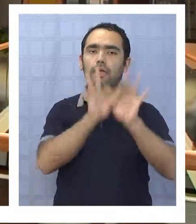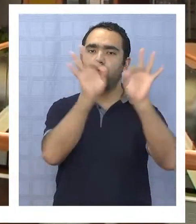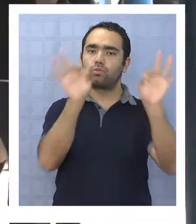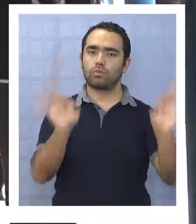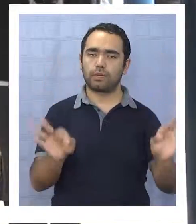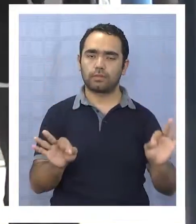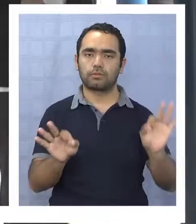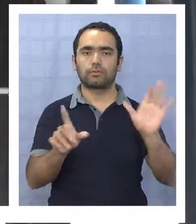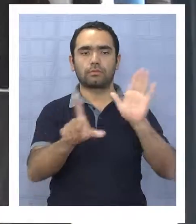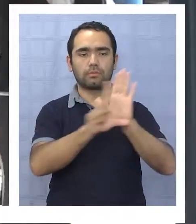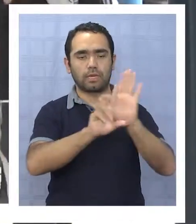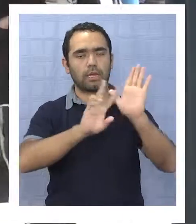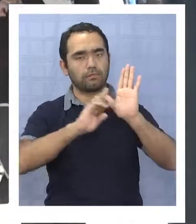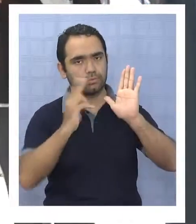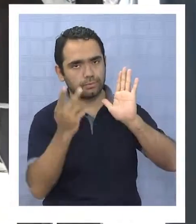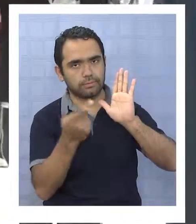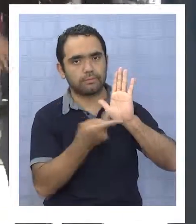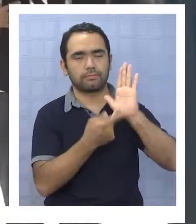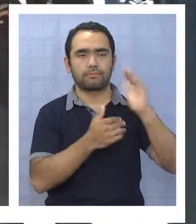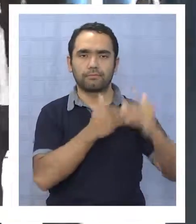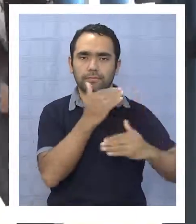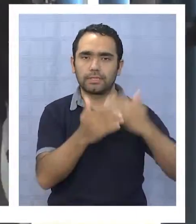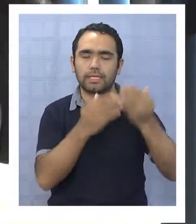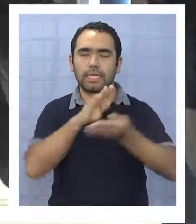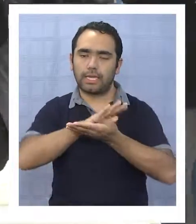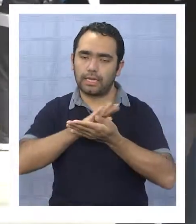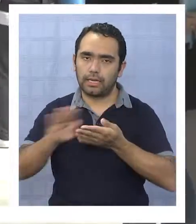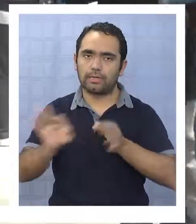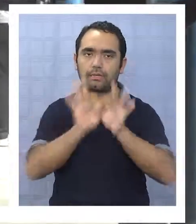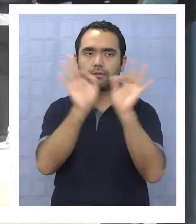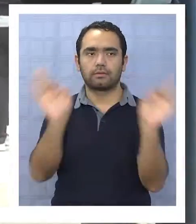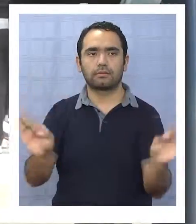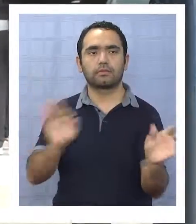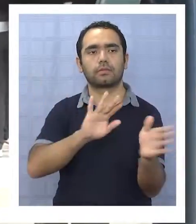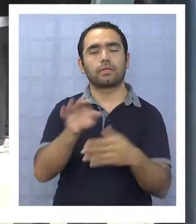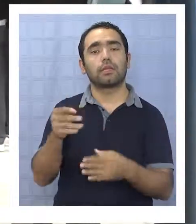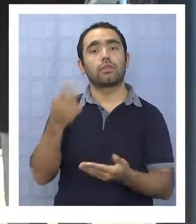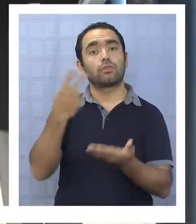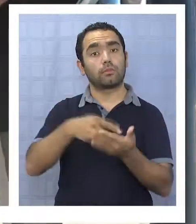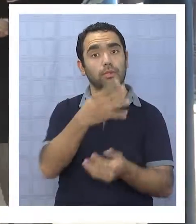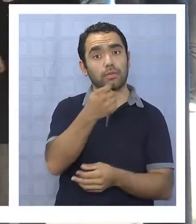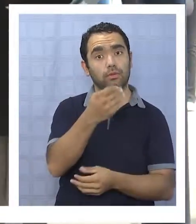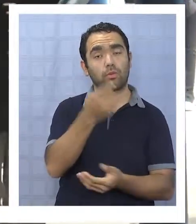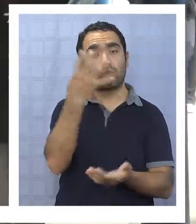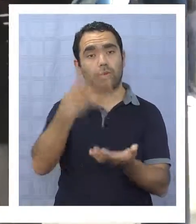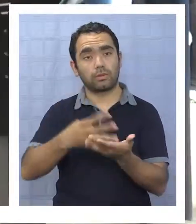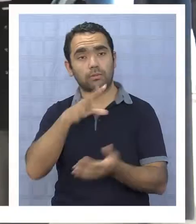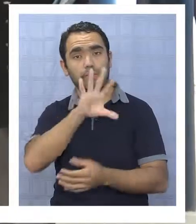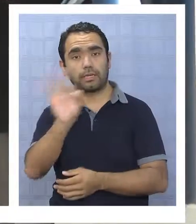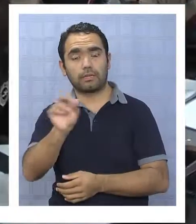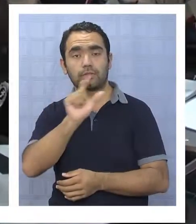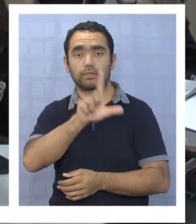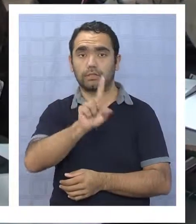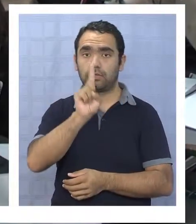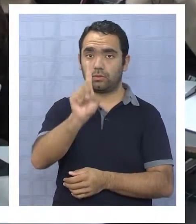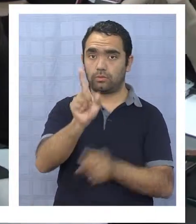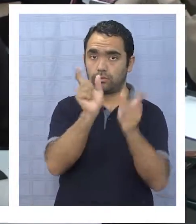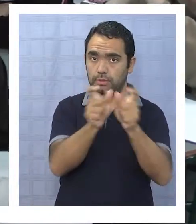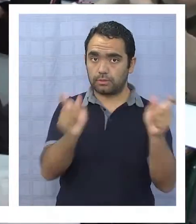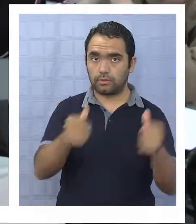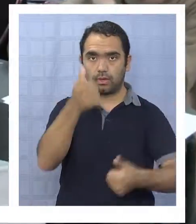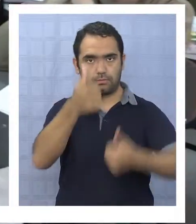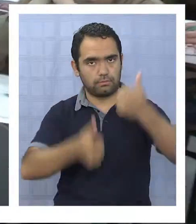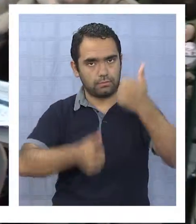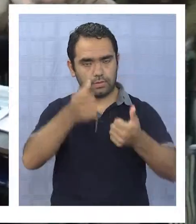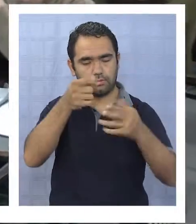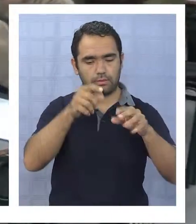educativa y en la gratuidad en la educación. En el 2014 fueron 4.571 estudiantes inscritos